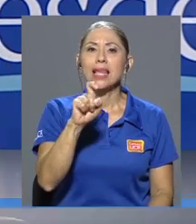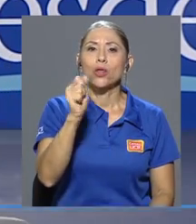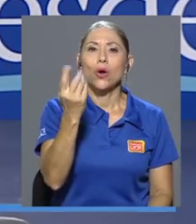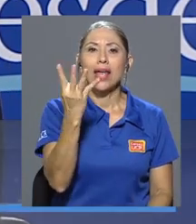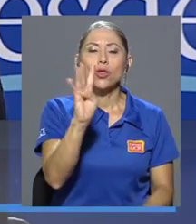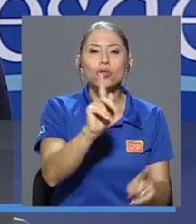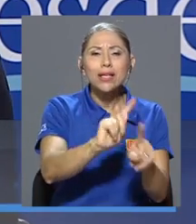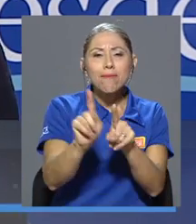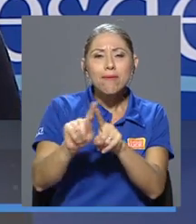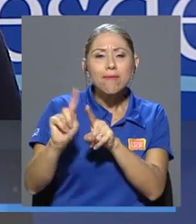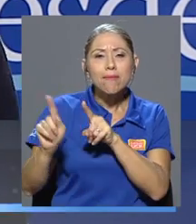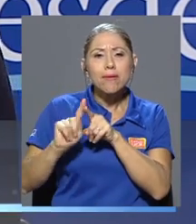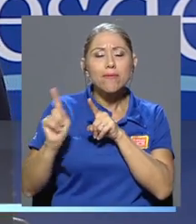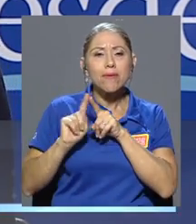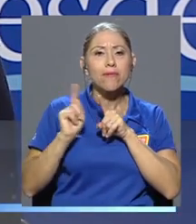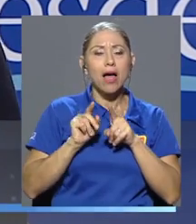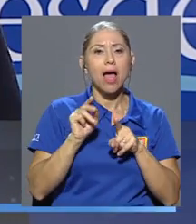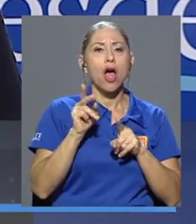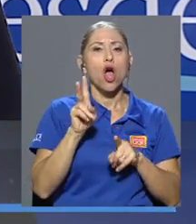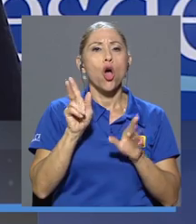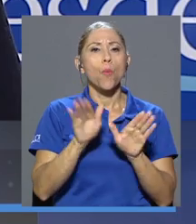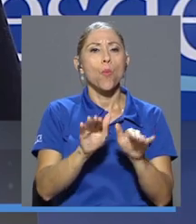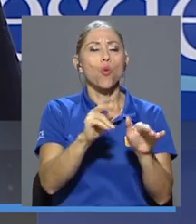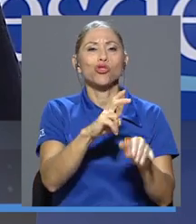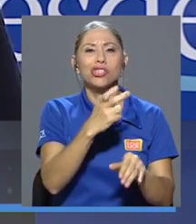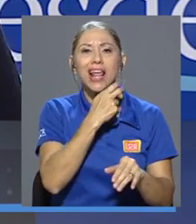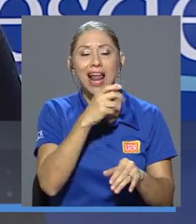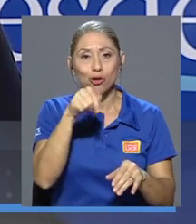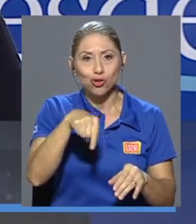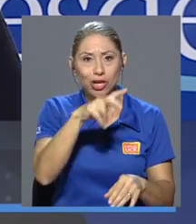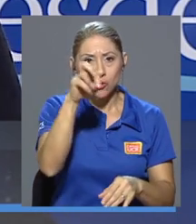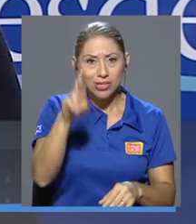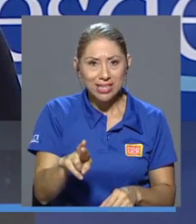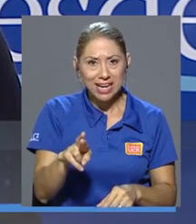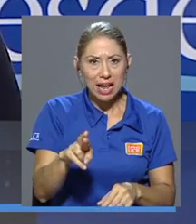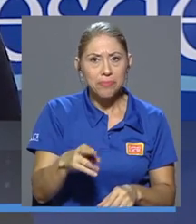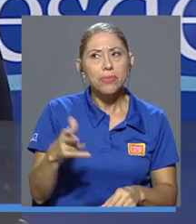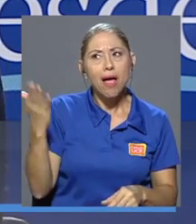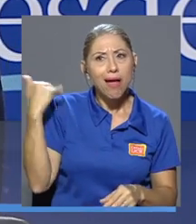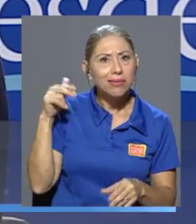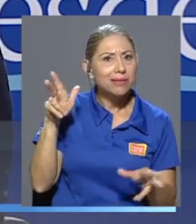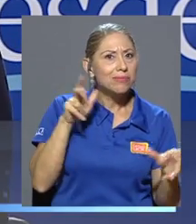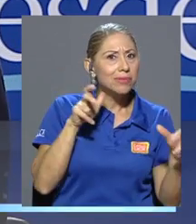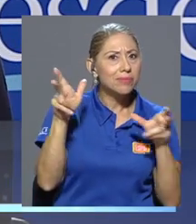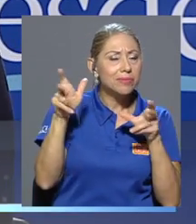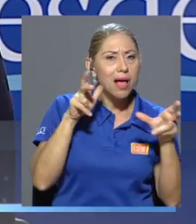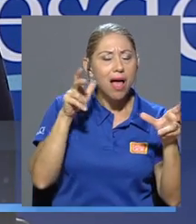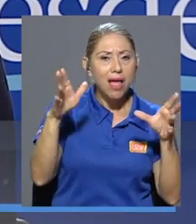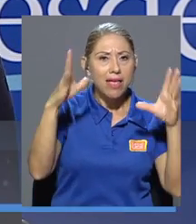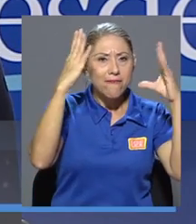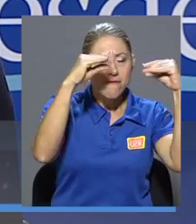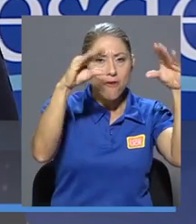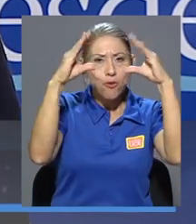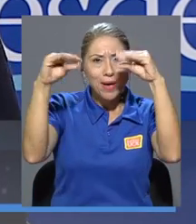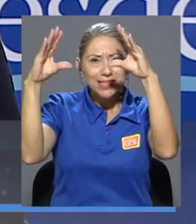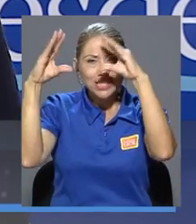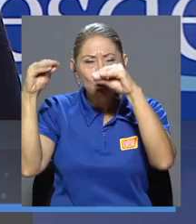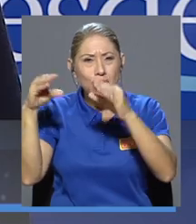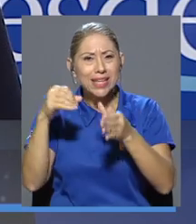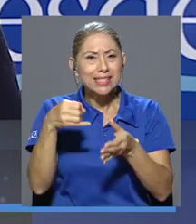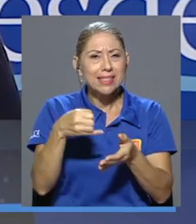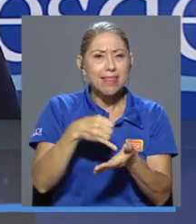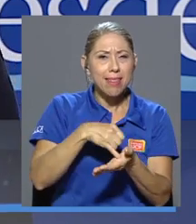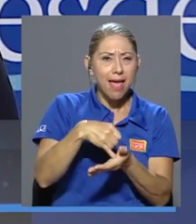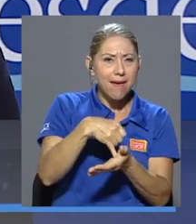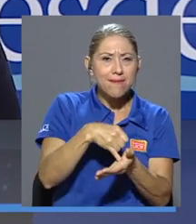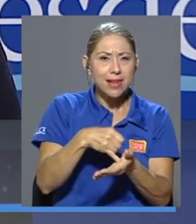especies en Costa Rica de murciélagos y a raíz de ciertas informaciones bastante débiles,